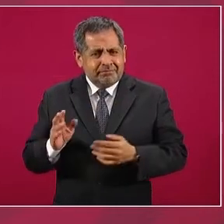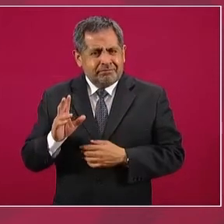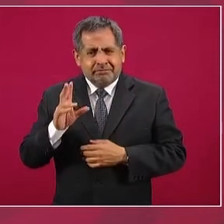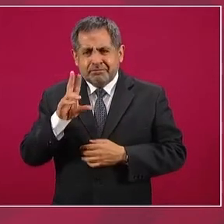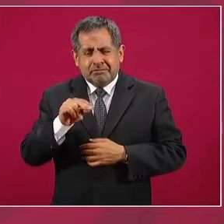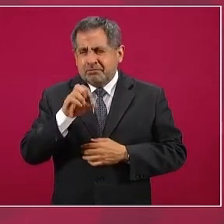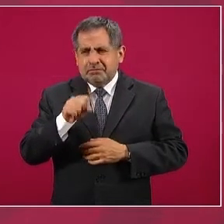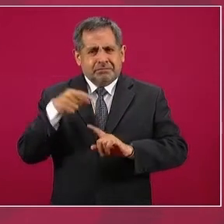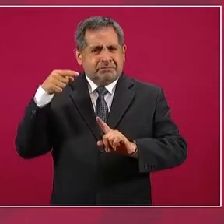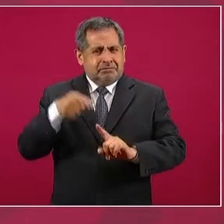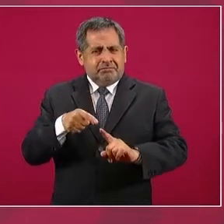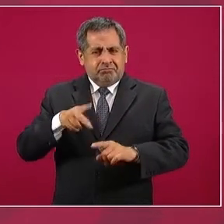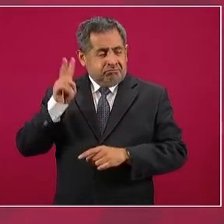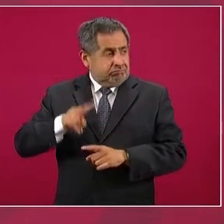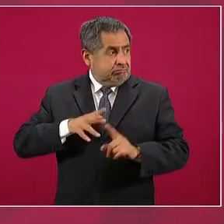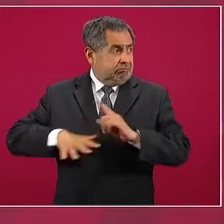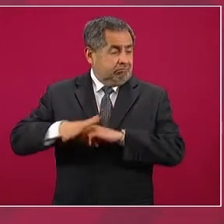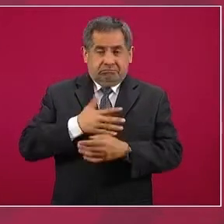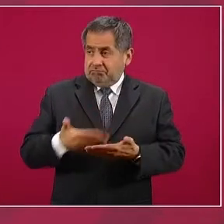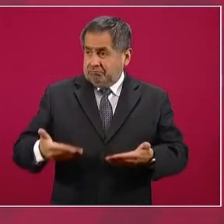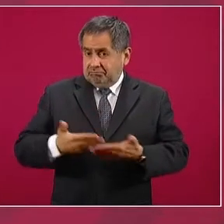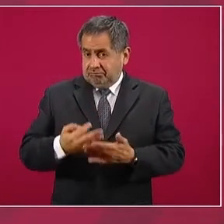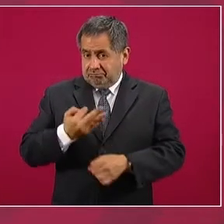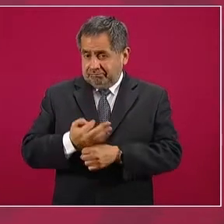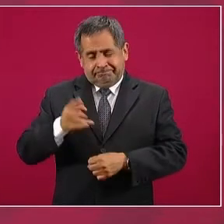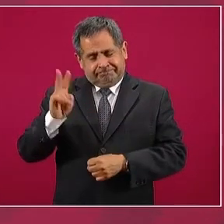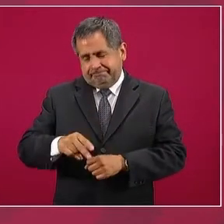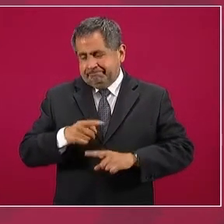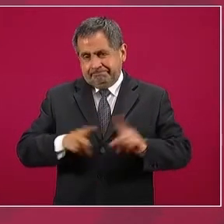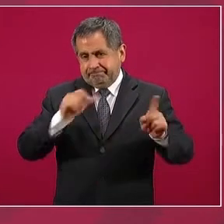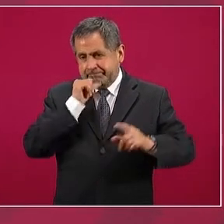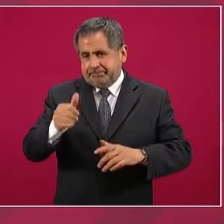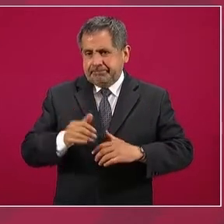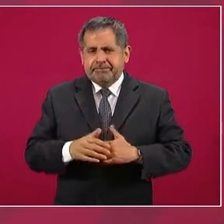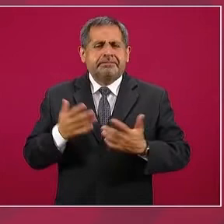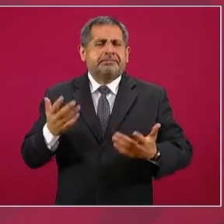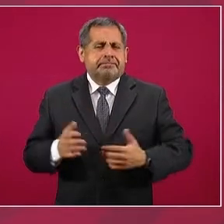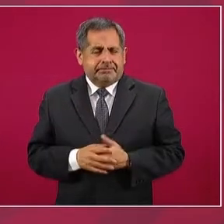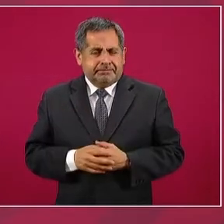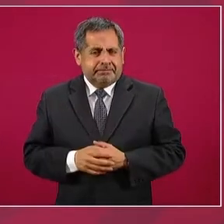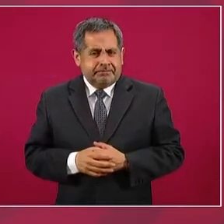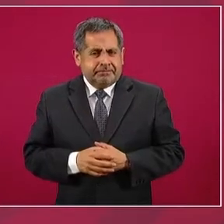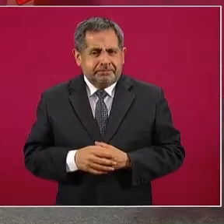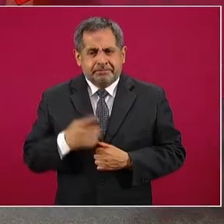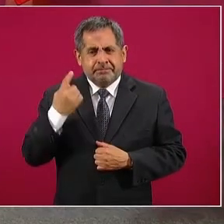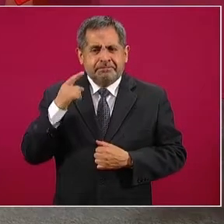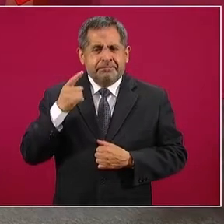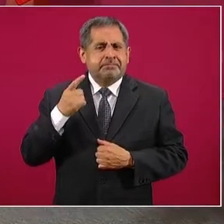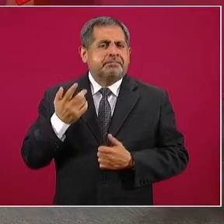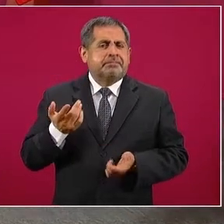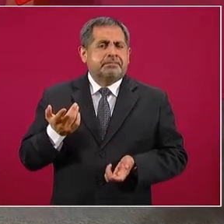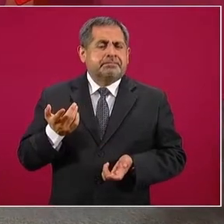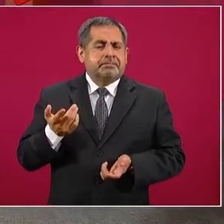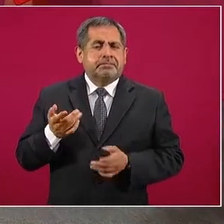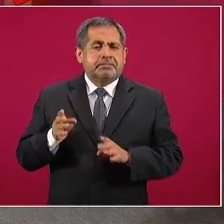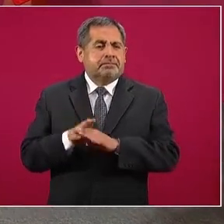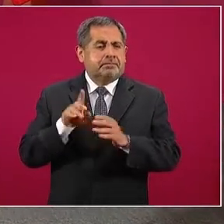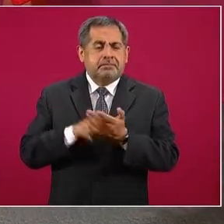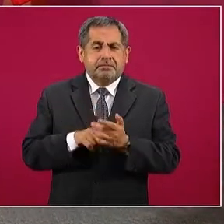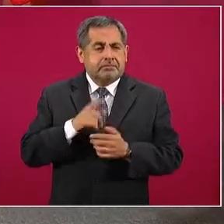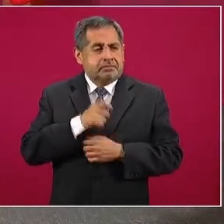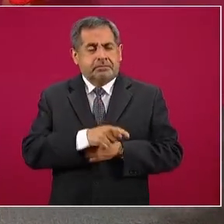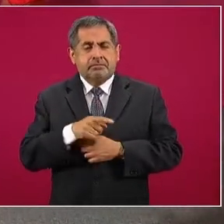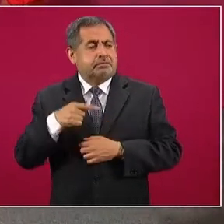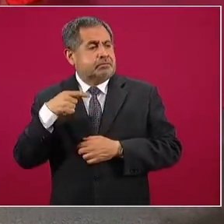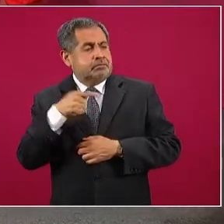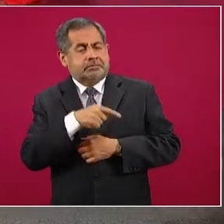nuestra realidad, para qué se tiene un instituto